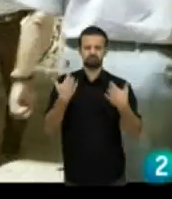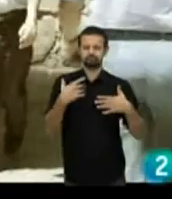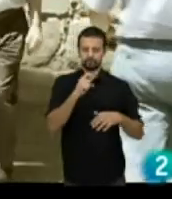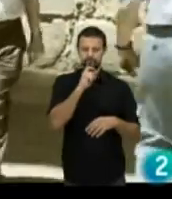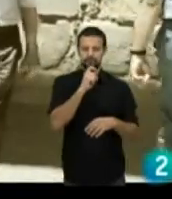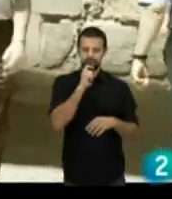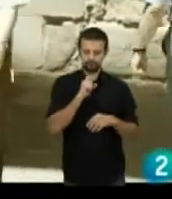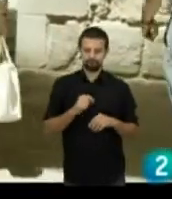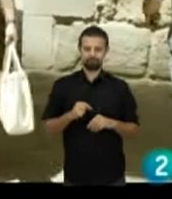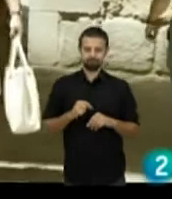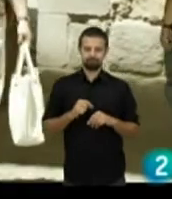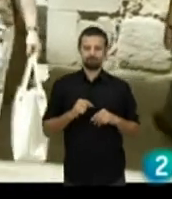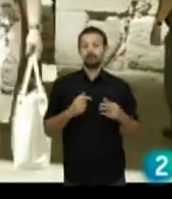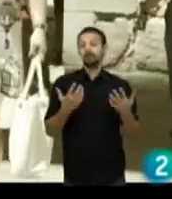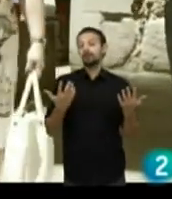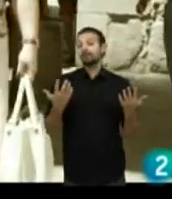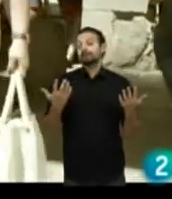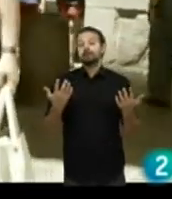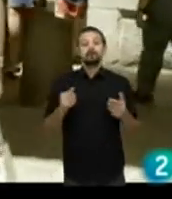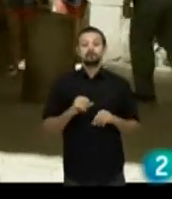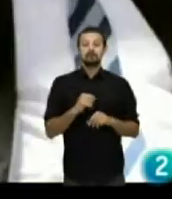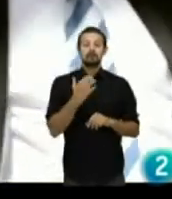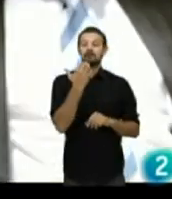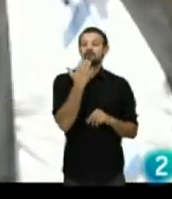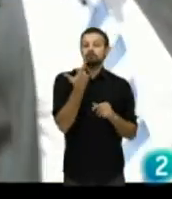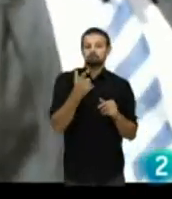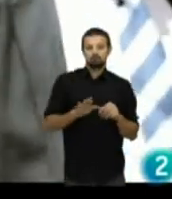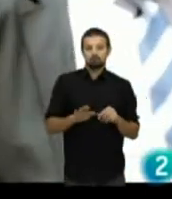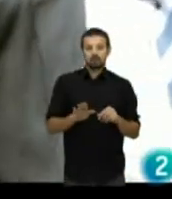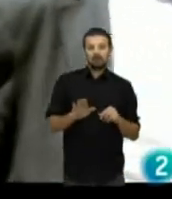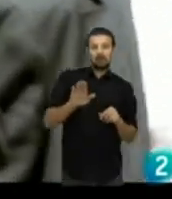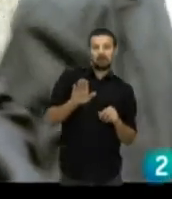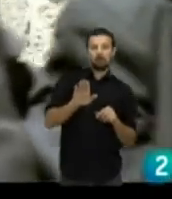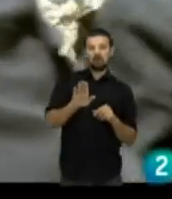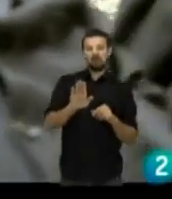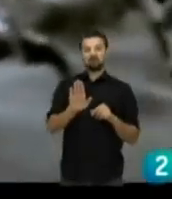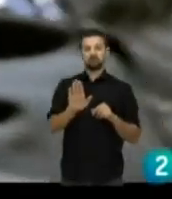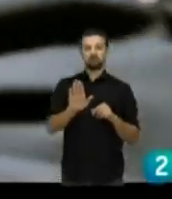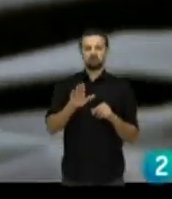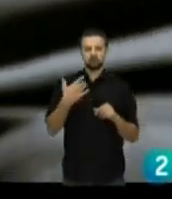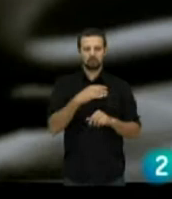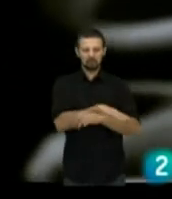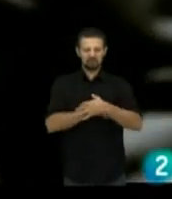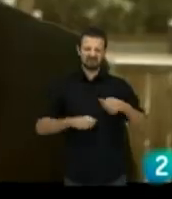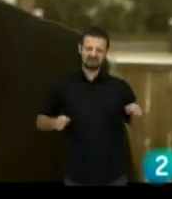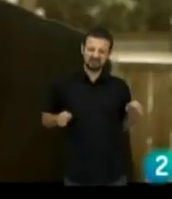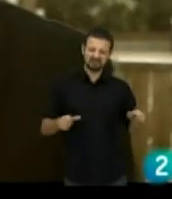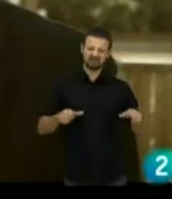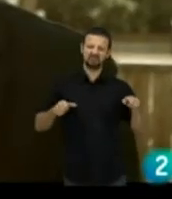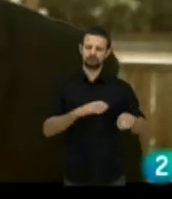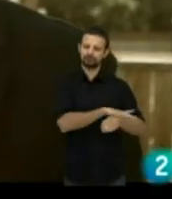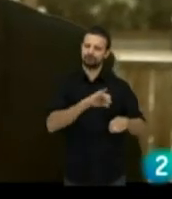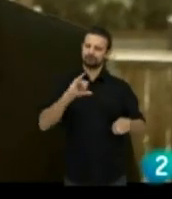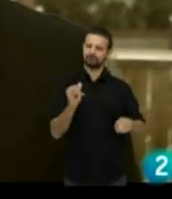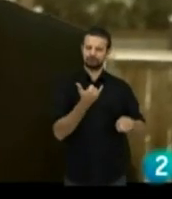difícil. Y, evidentemente, cualquier inclinación del terreno o mar de la cuenta, te pesan los brazos y,